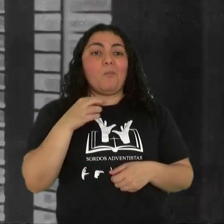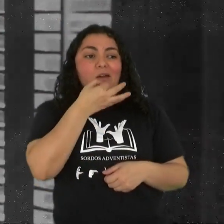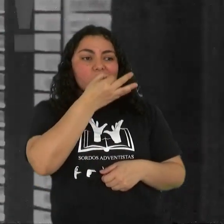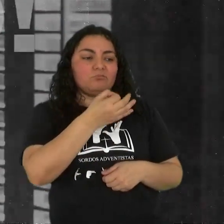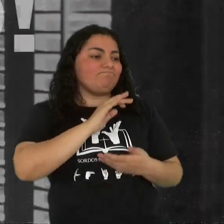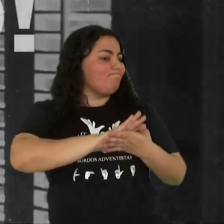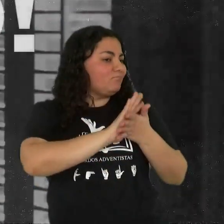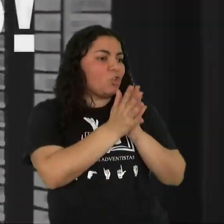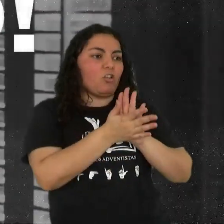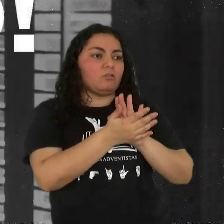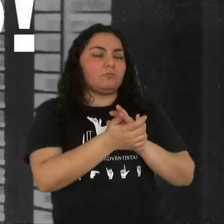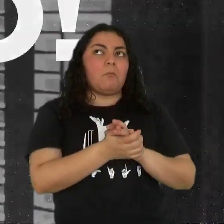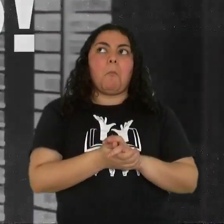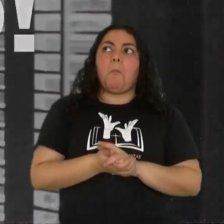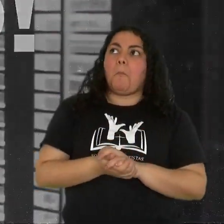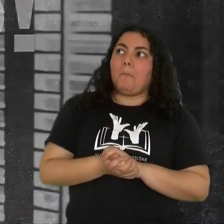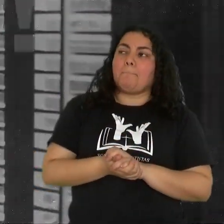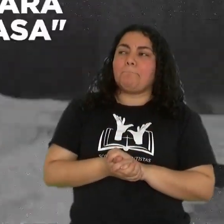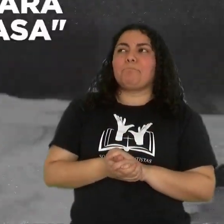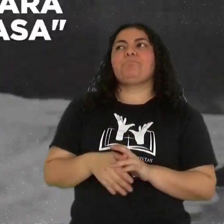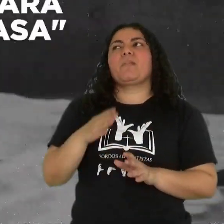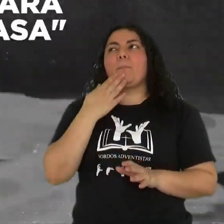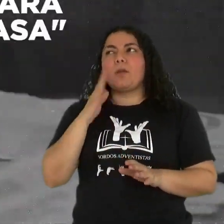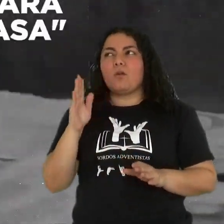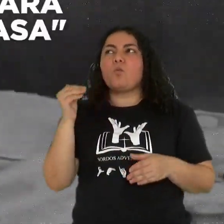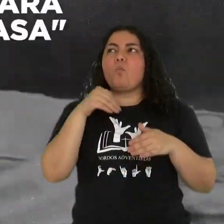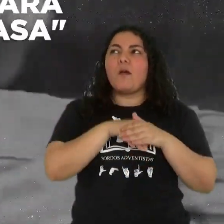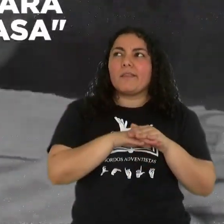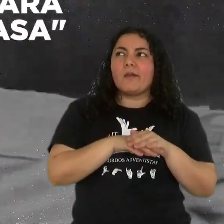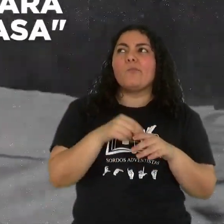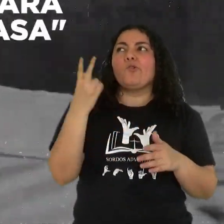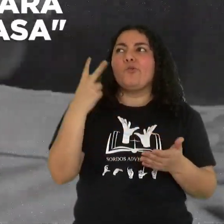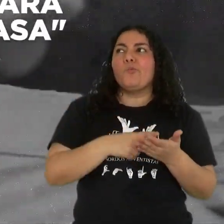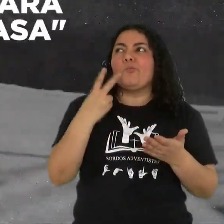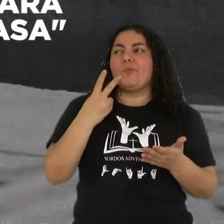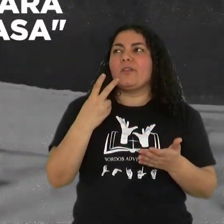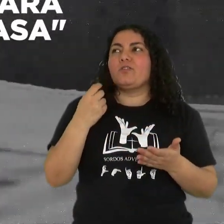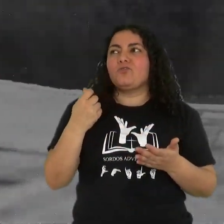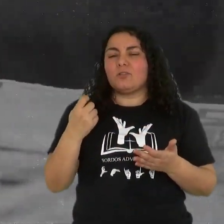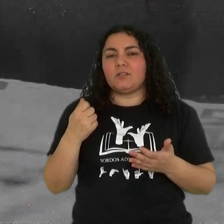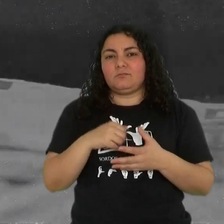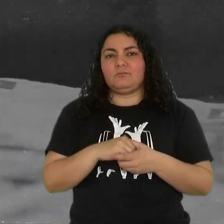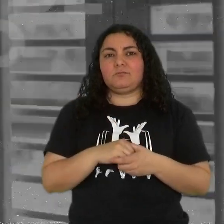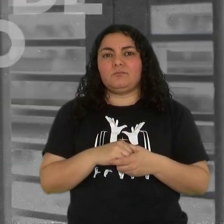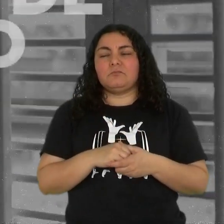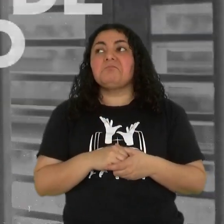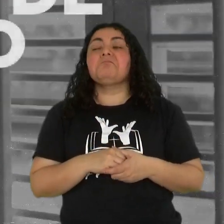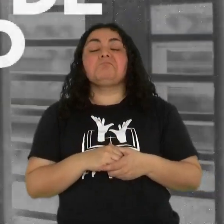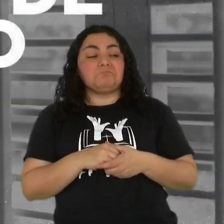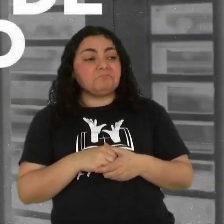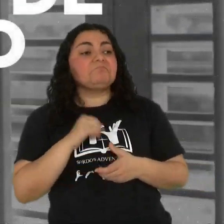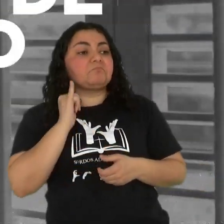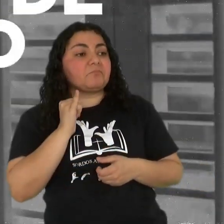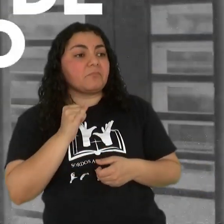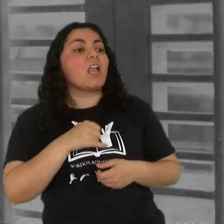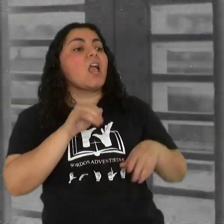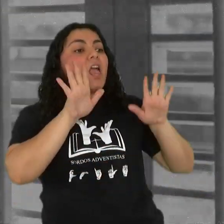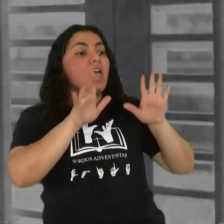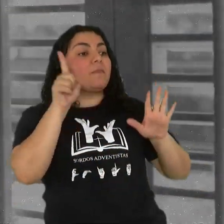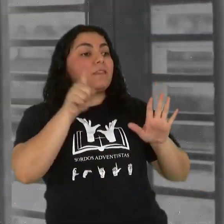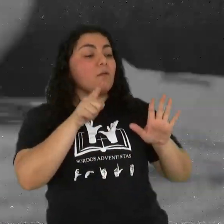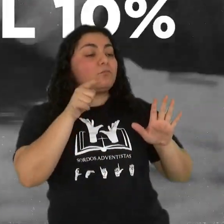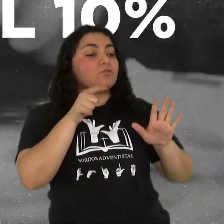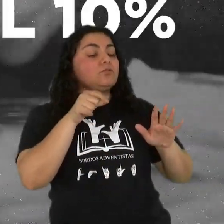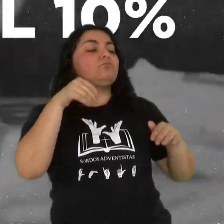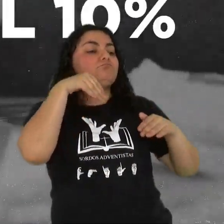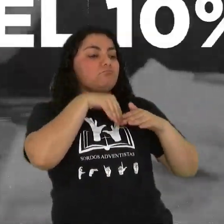dijo, todo. Su esposa respondió, guardemos 2 mil dólares para emergencias de la casa. Él estuvo de acuerdo y dijo, está